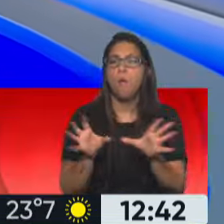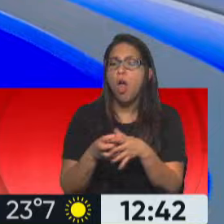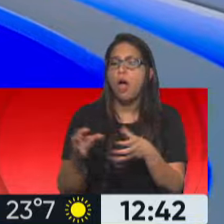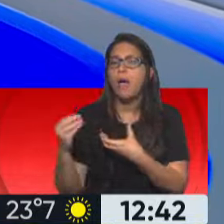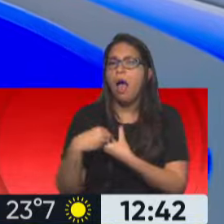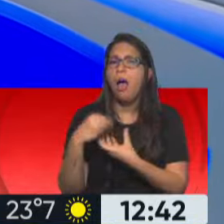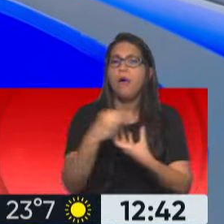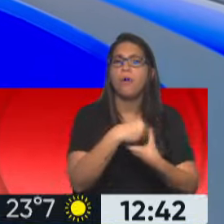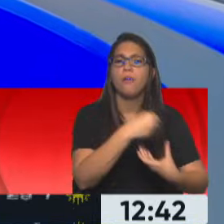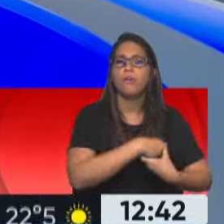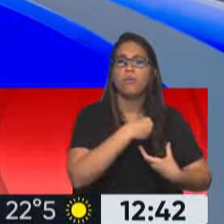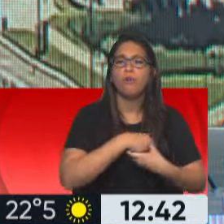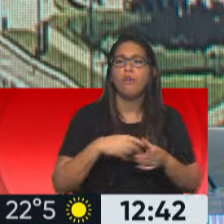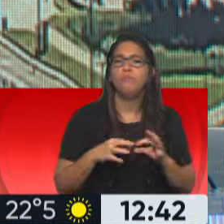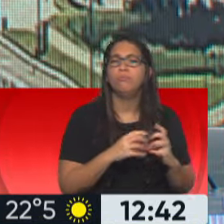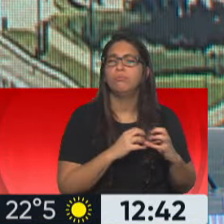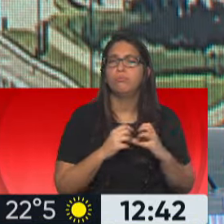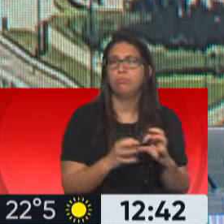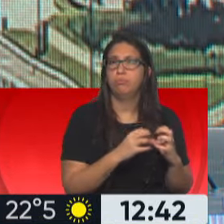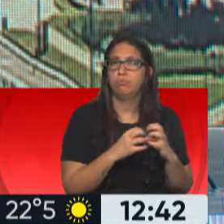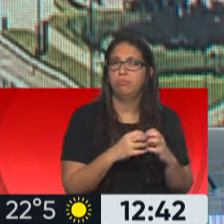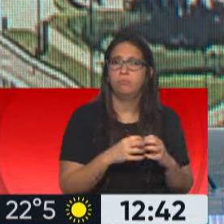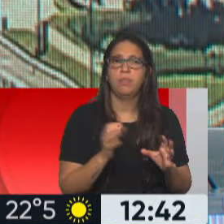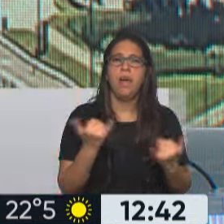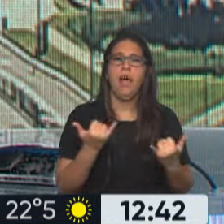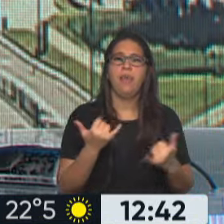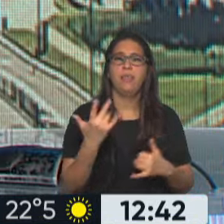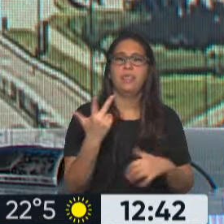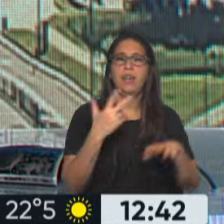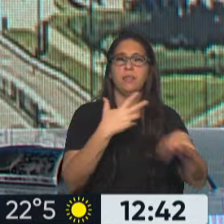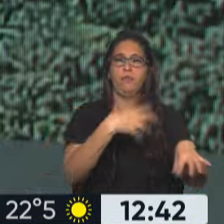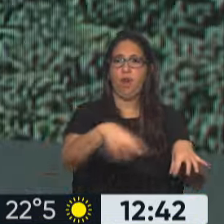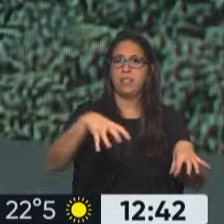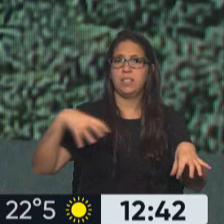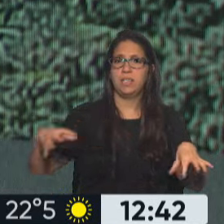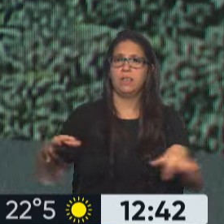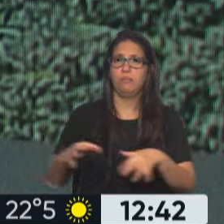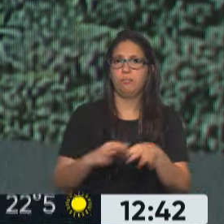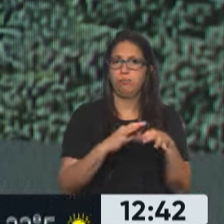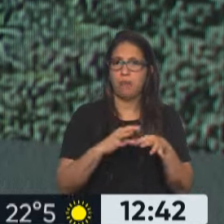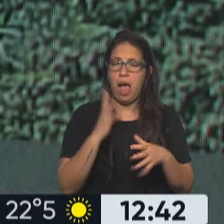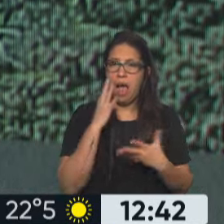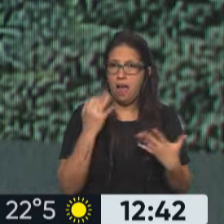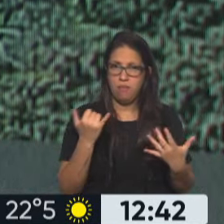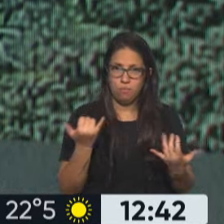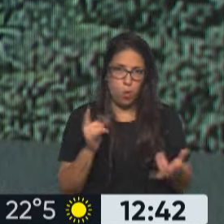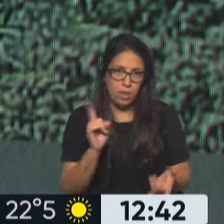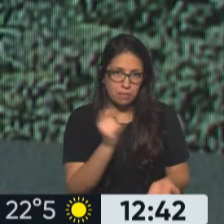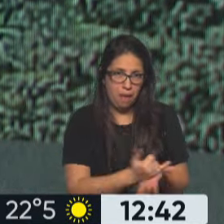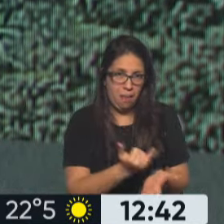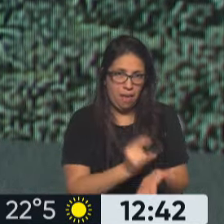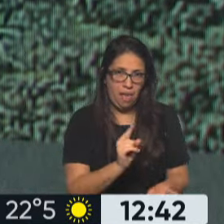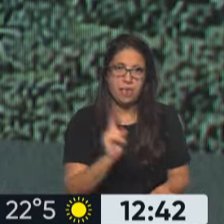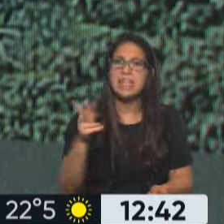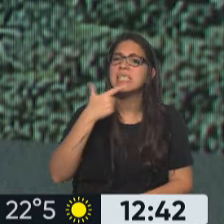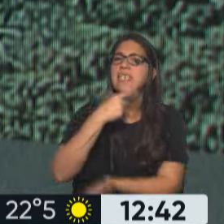lo cierto es que hay una articulación entre las tres fuerzas políticas. Que no es poco, teniendo en cuenta justamente lo que pasó, ¿no? Y también, ¿qué pasa en